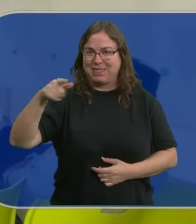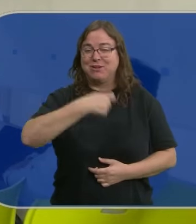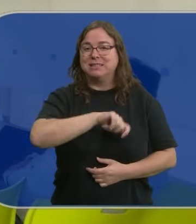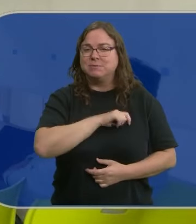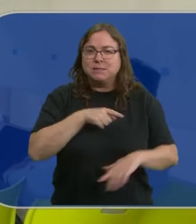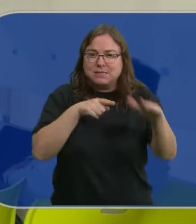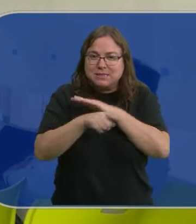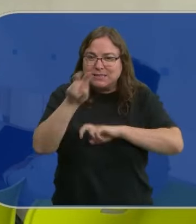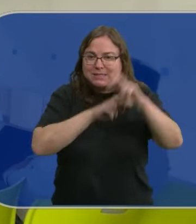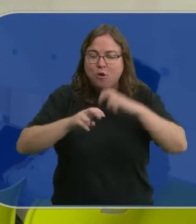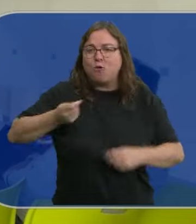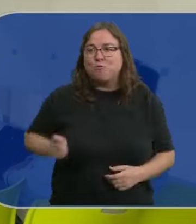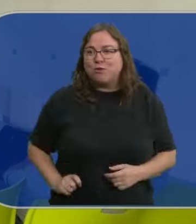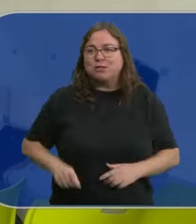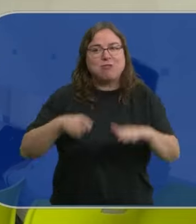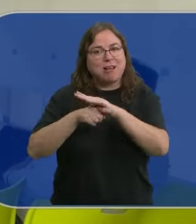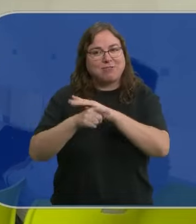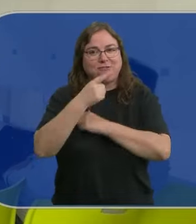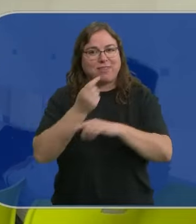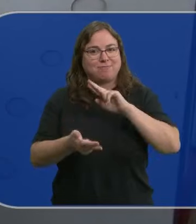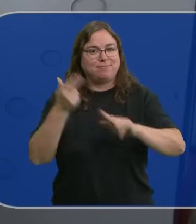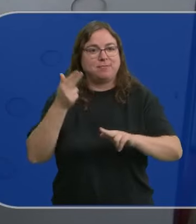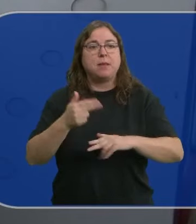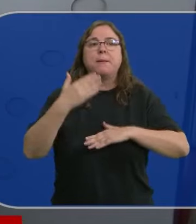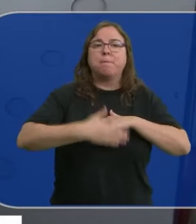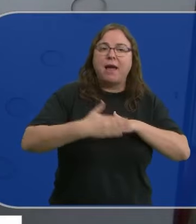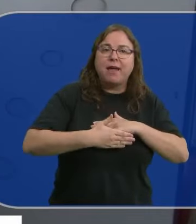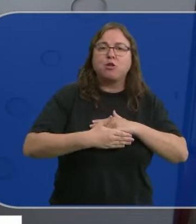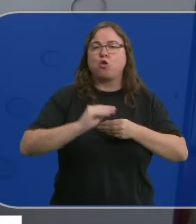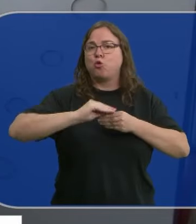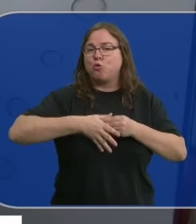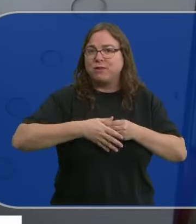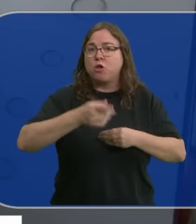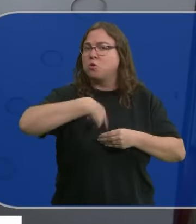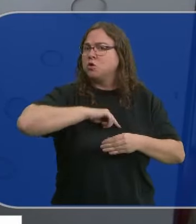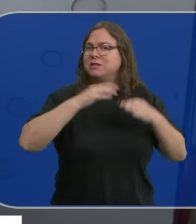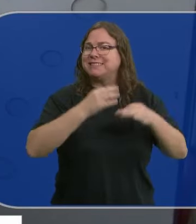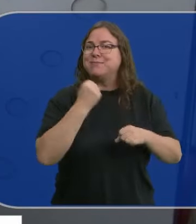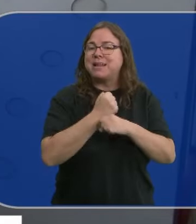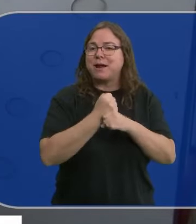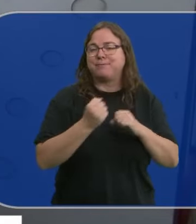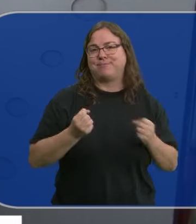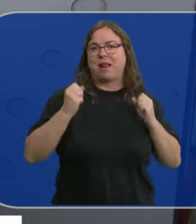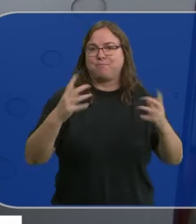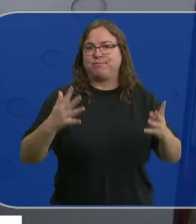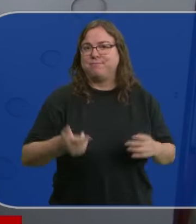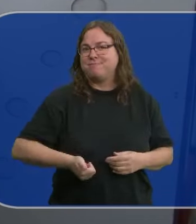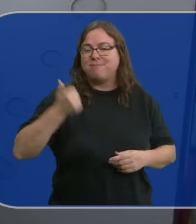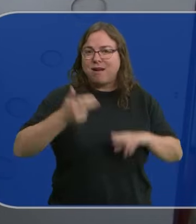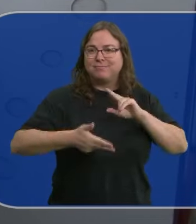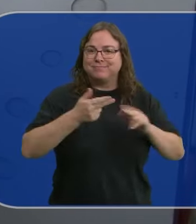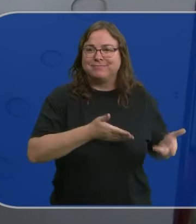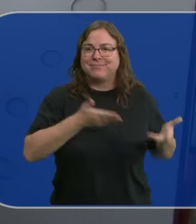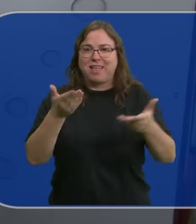agilizará la búsqueda de profesionales y los trámites. Hay una serie de plazos, una serie de documentación. Nosotros siempre trabajamos para agilizar a la Administración